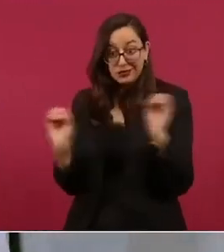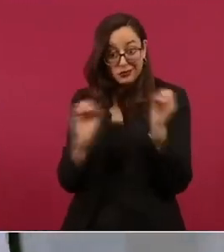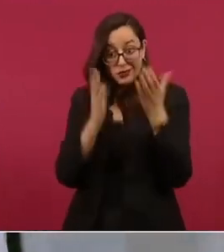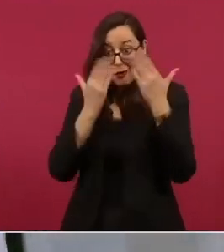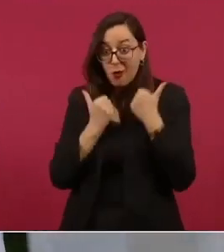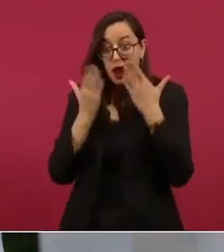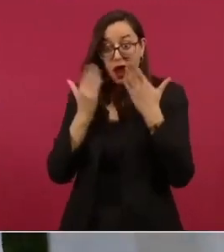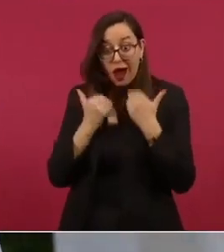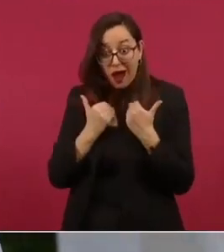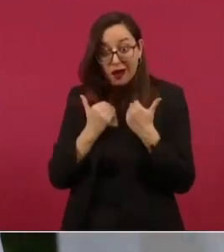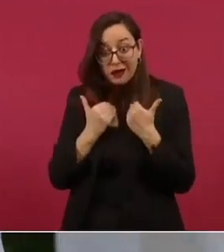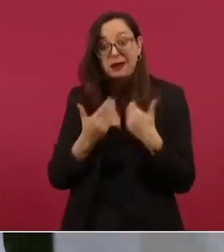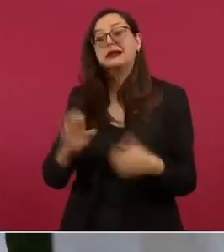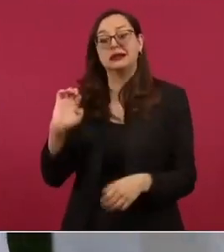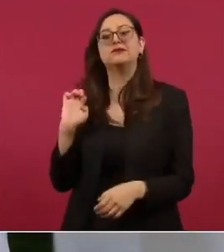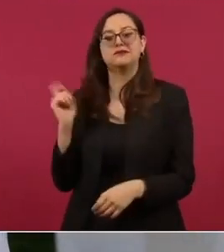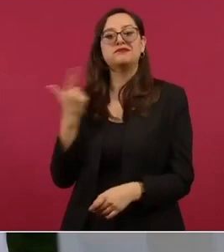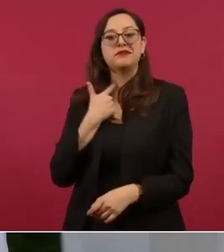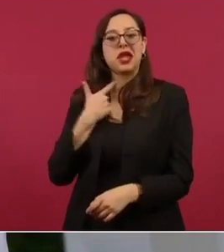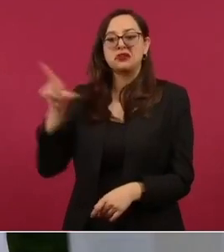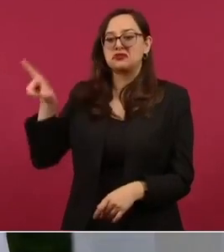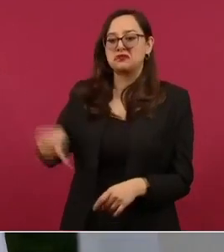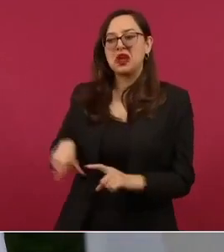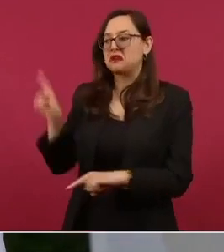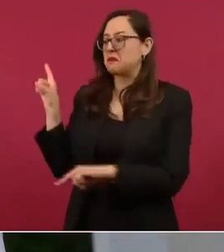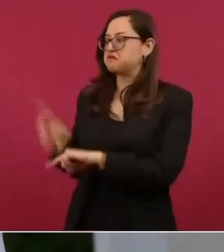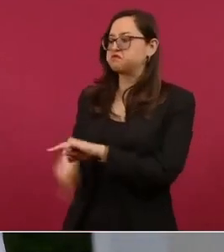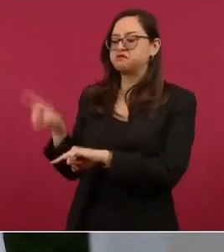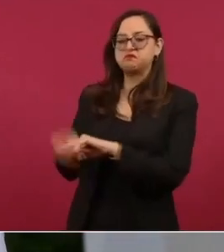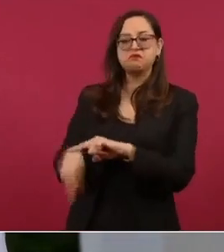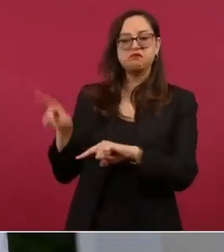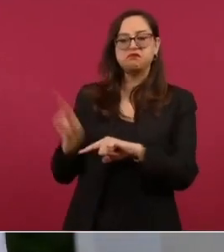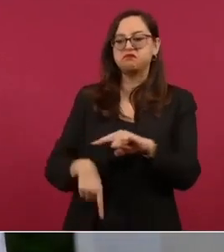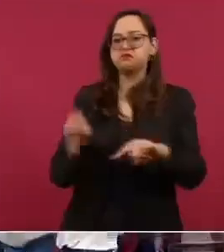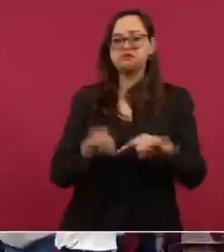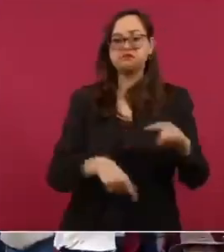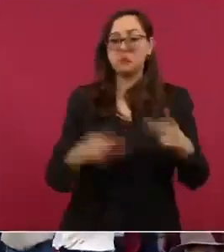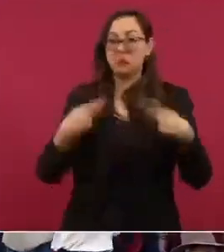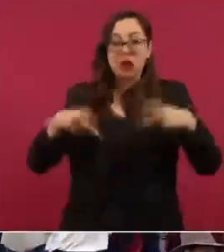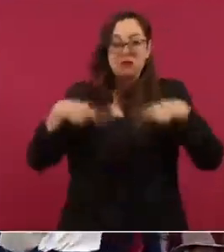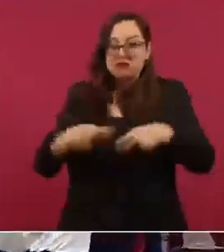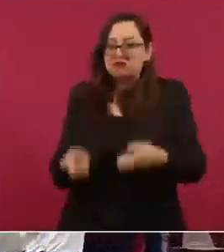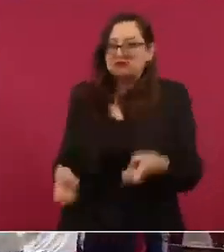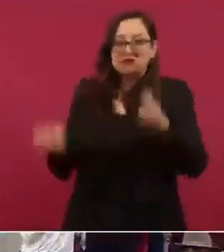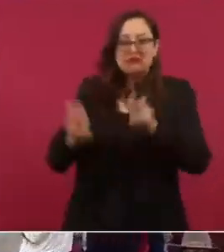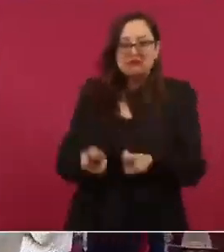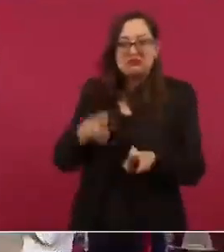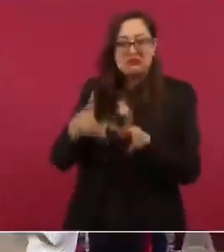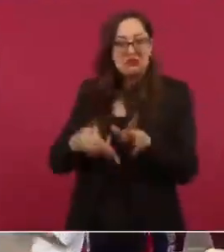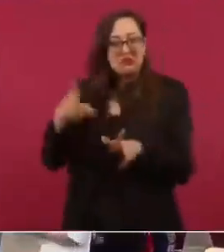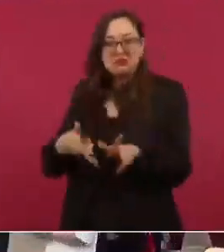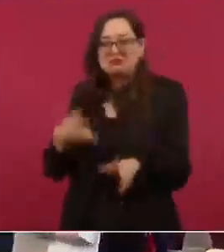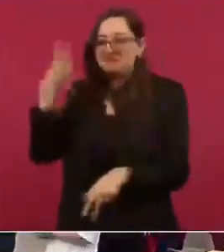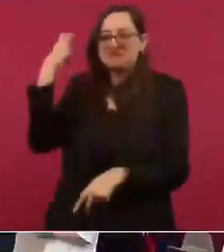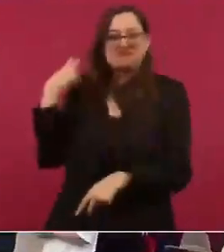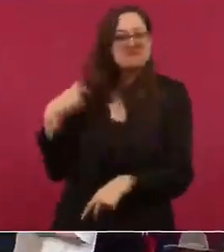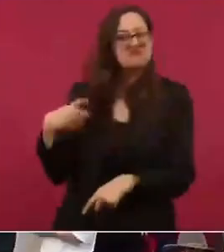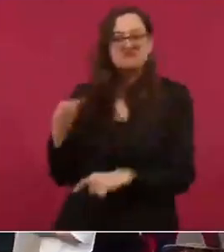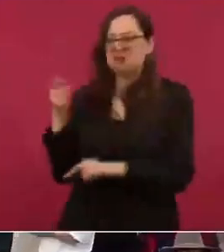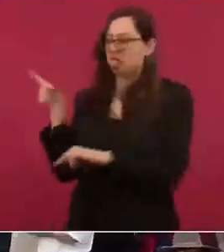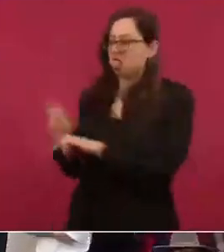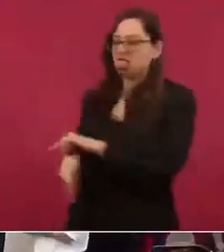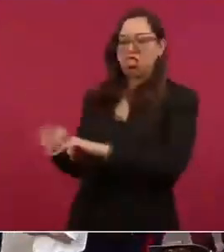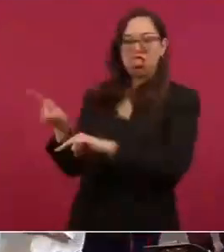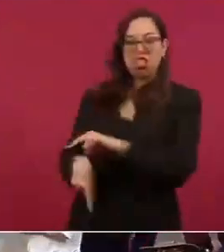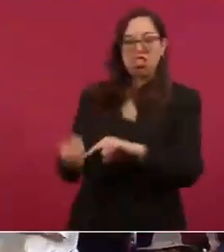porque acabaron con los trenes de pasajeros con toda la